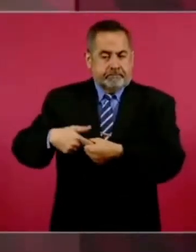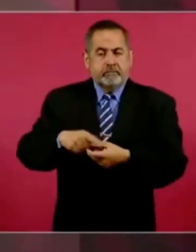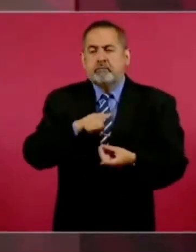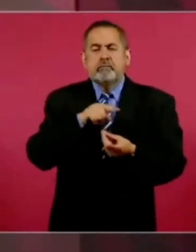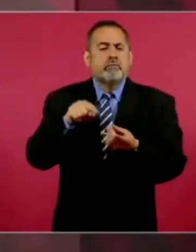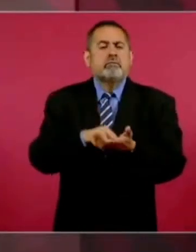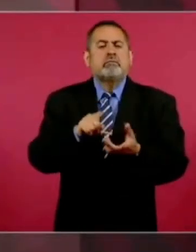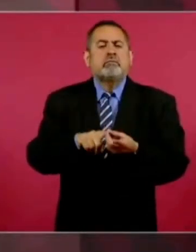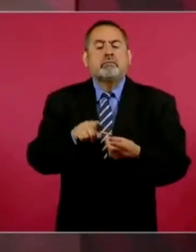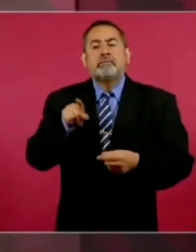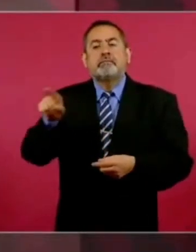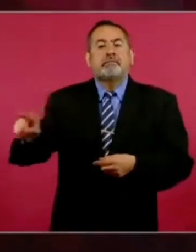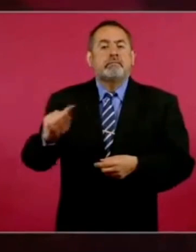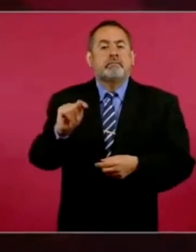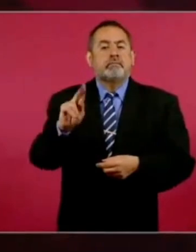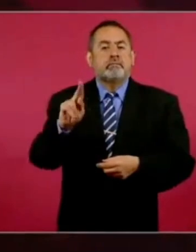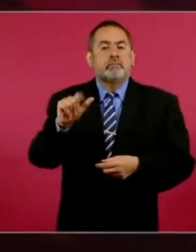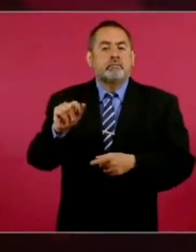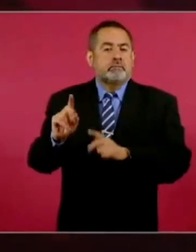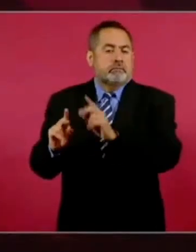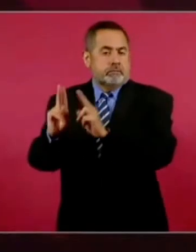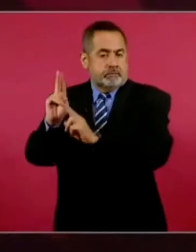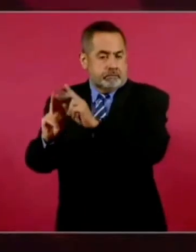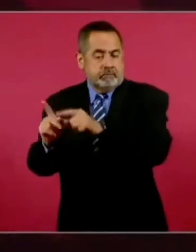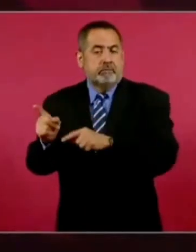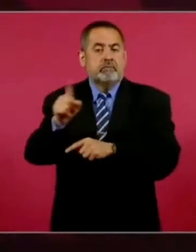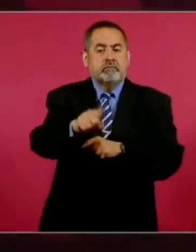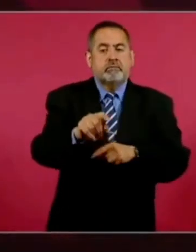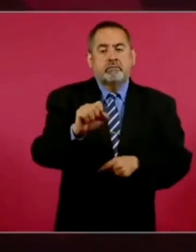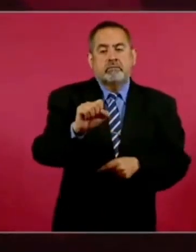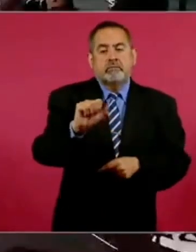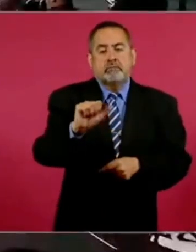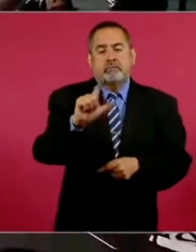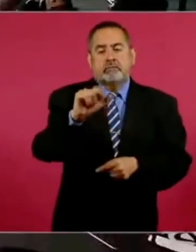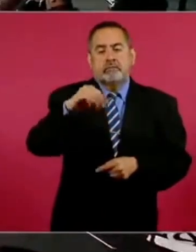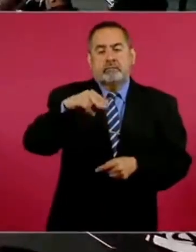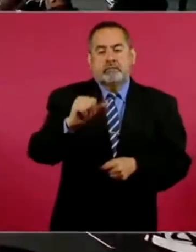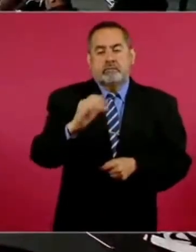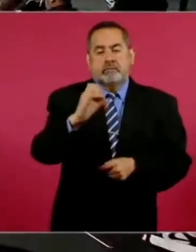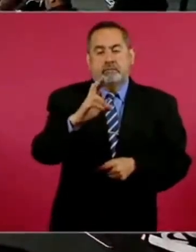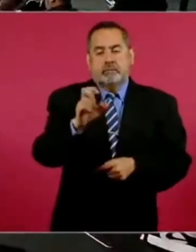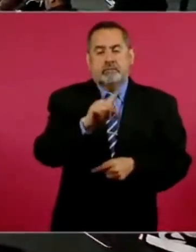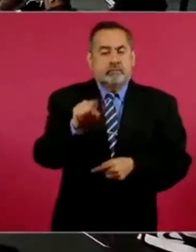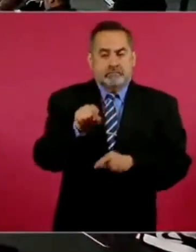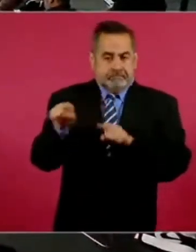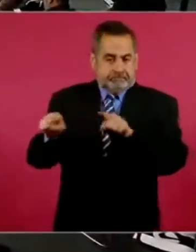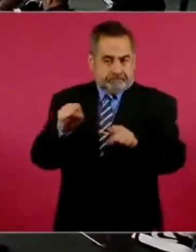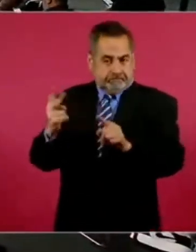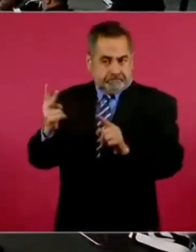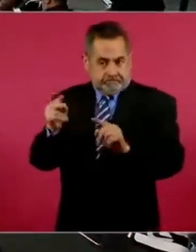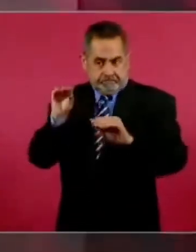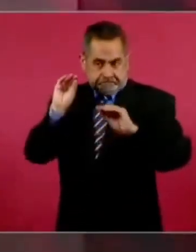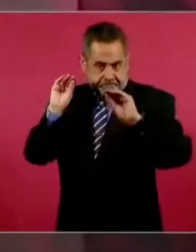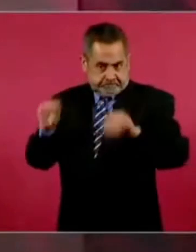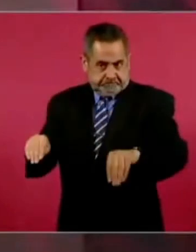y otra en Salina Cruz. Son inversiones, inversiones